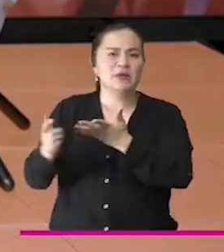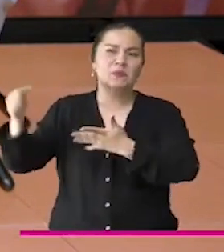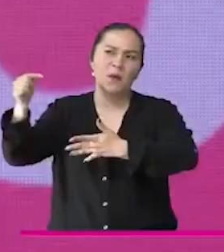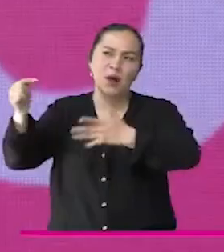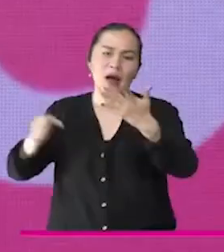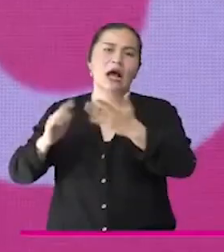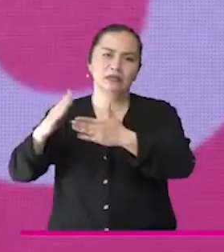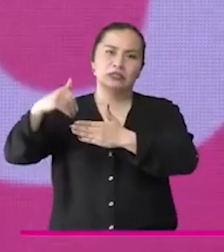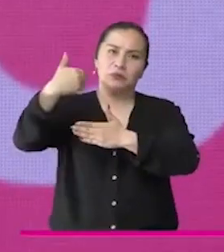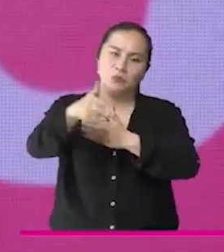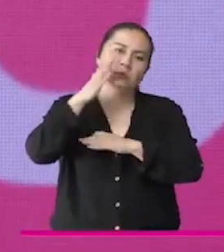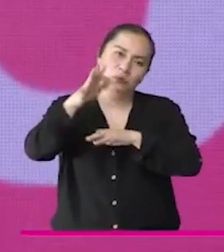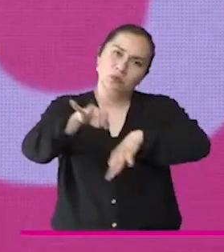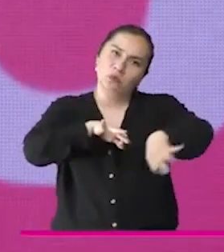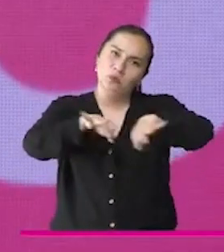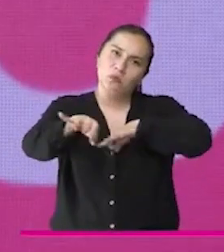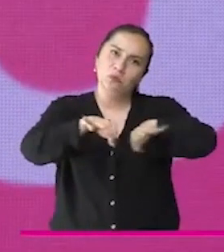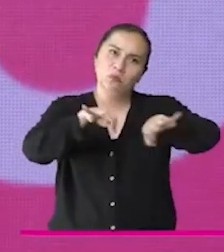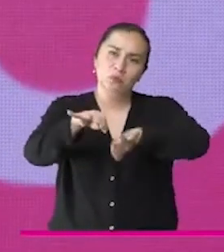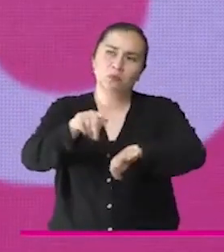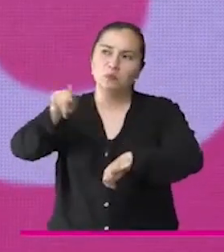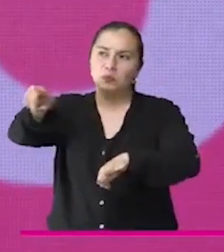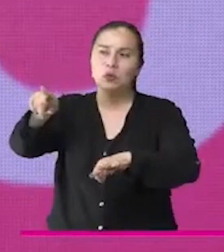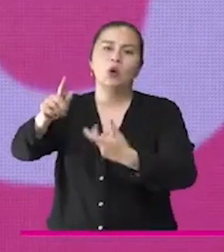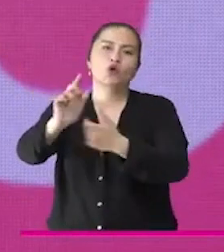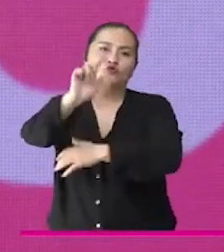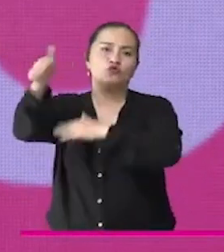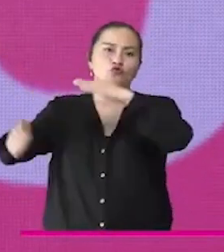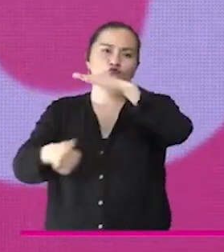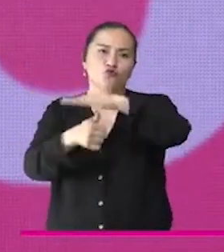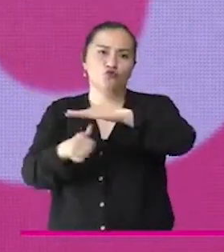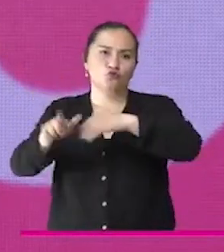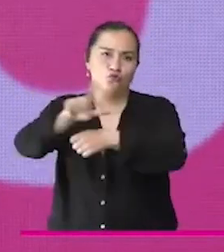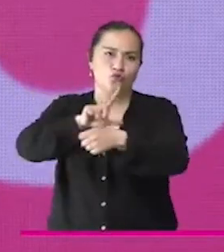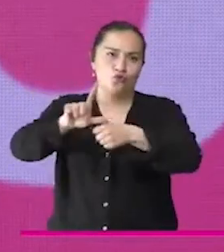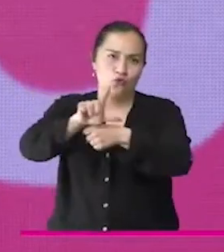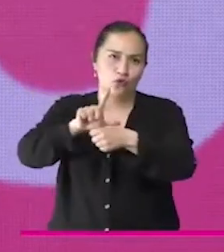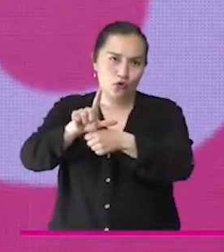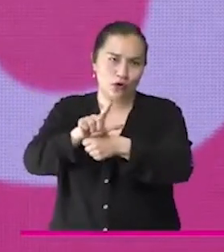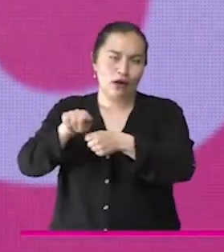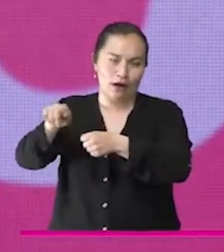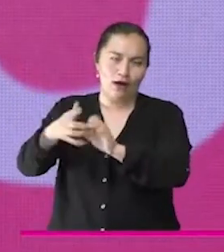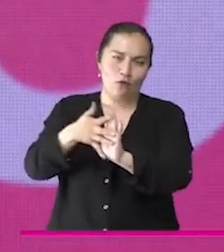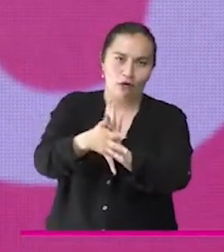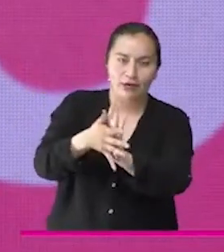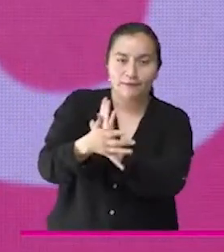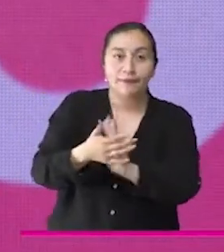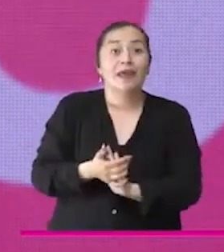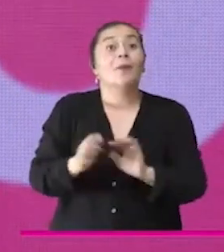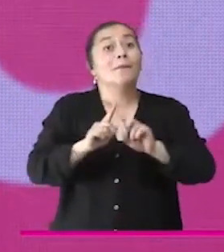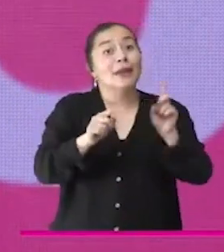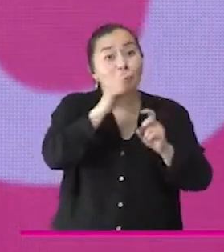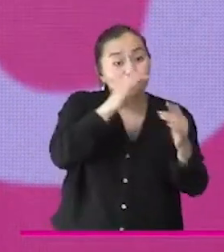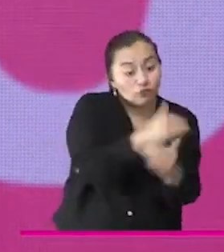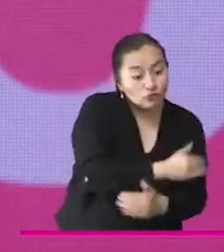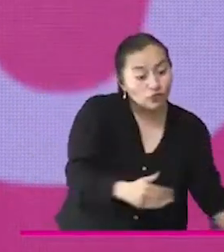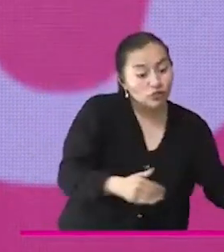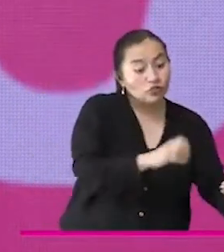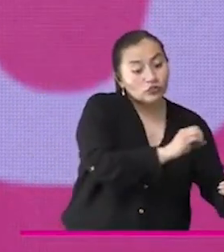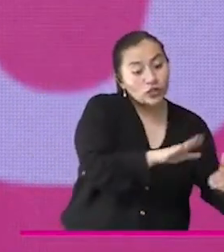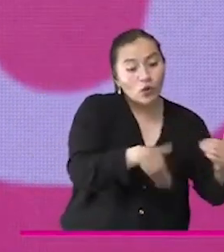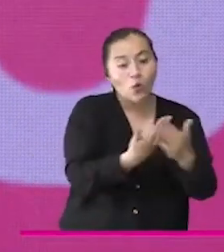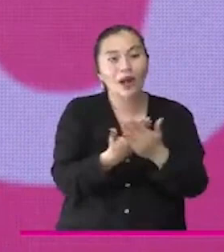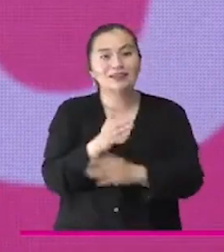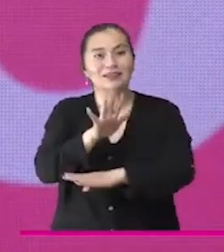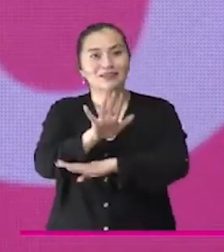adelante con nuestros subdirectores locales. Pero también atendemos niñas y niños de 0 a 5 años en nuestros jardines infantiles